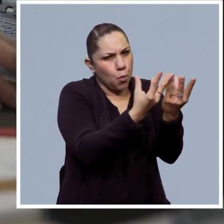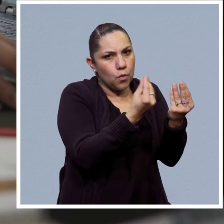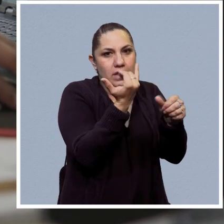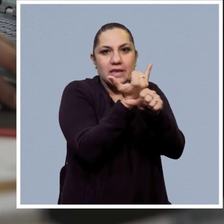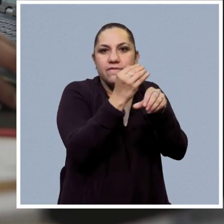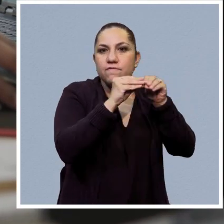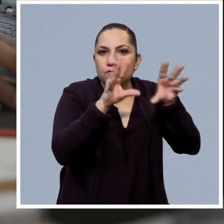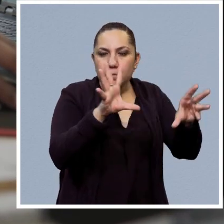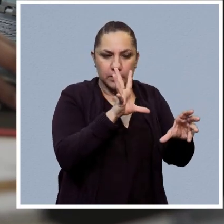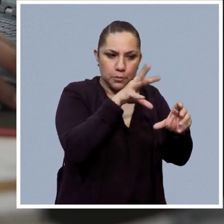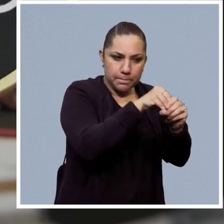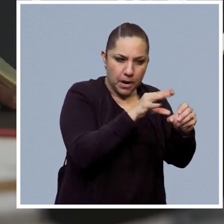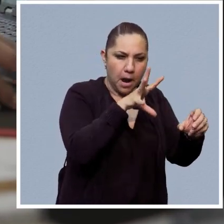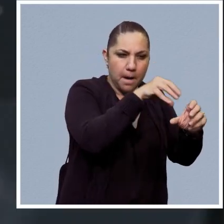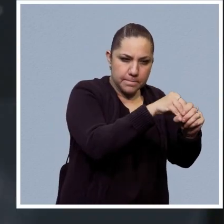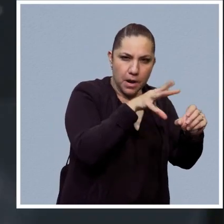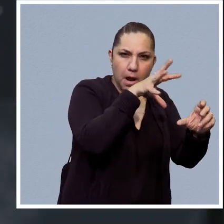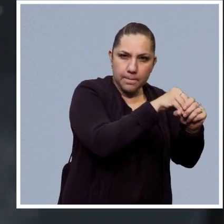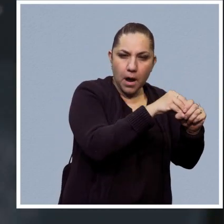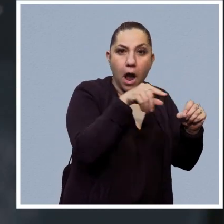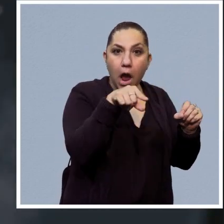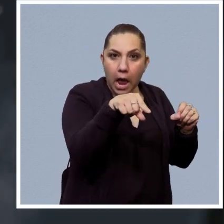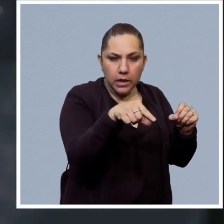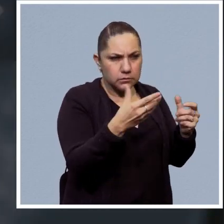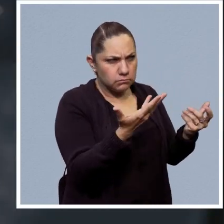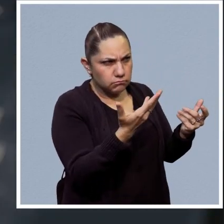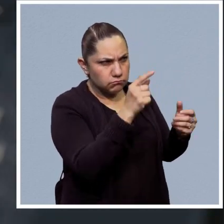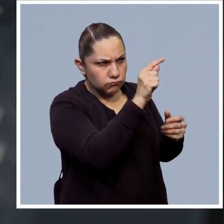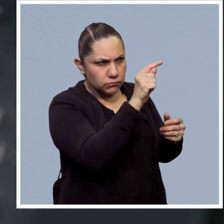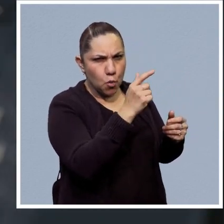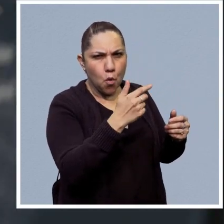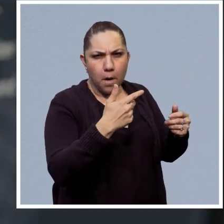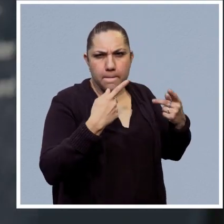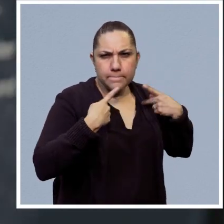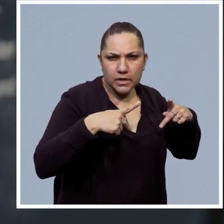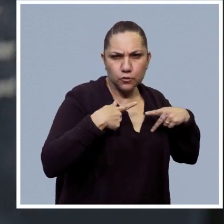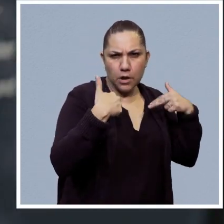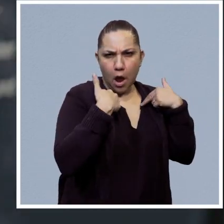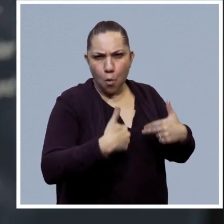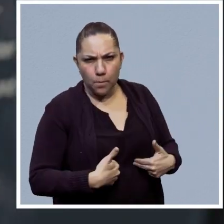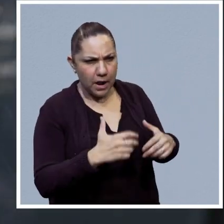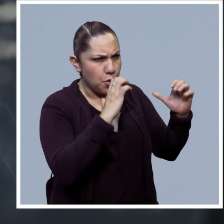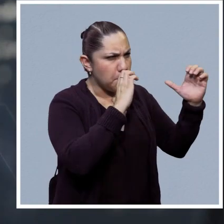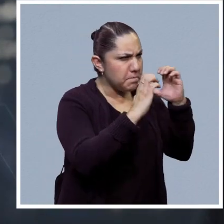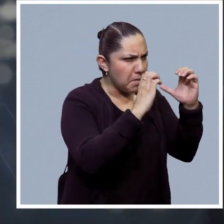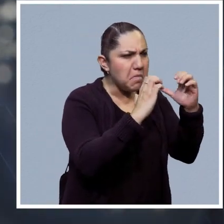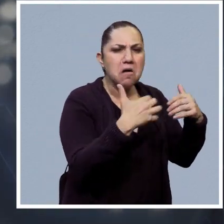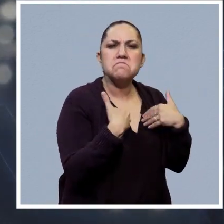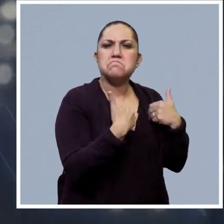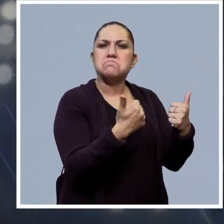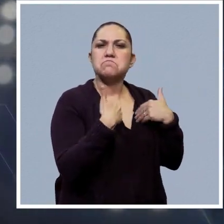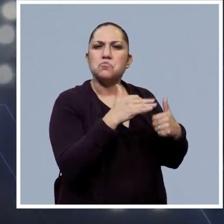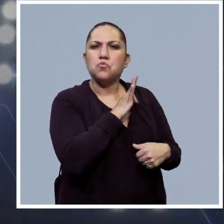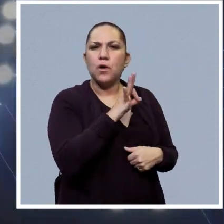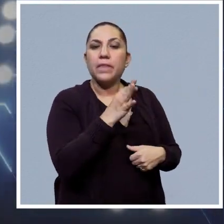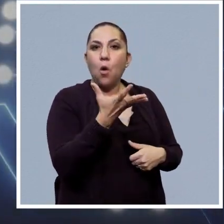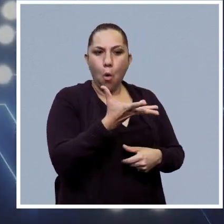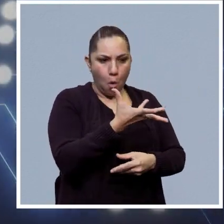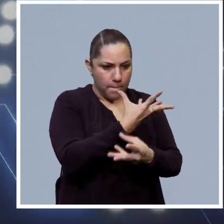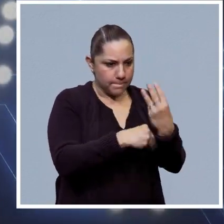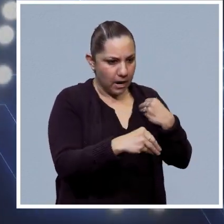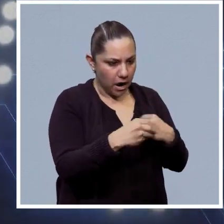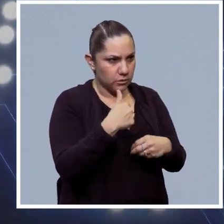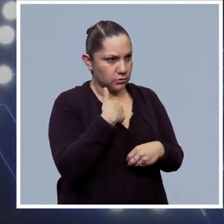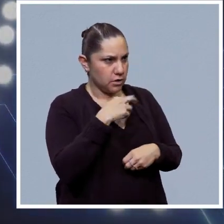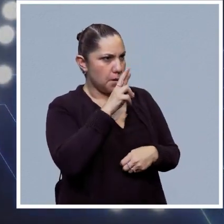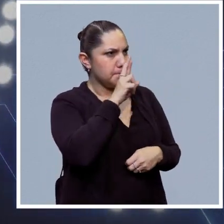está entrenado en una gran cantidad de datos de texto, lo que le permite comprender el lenguaje humano, reconocer patrones y generar respuestas